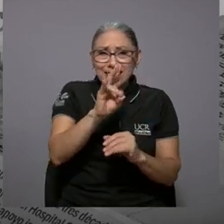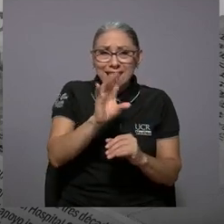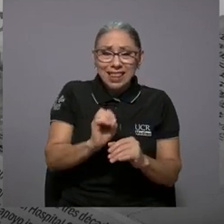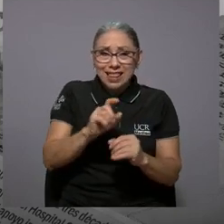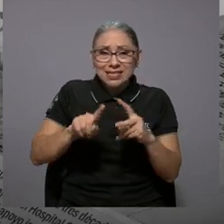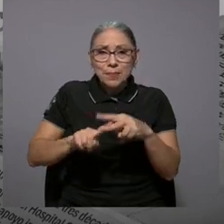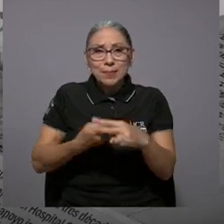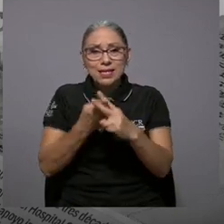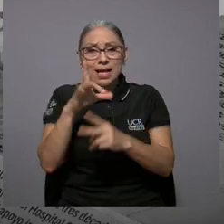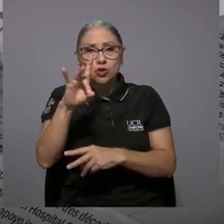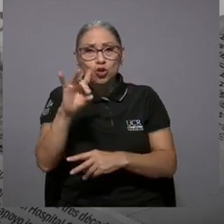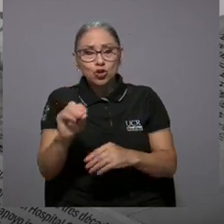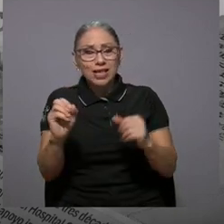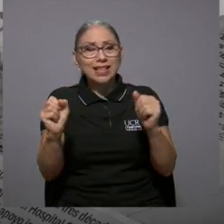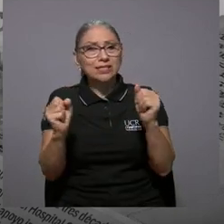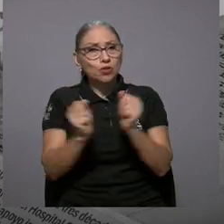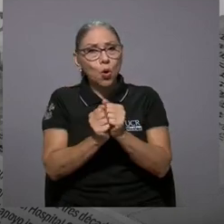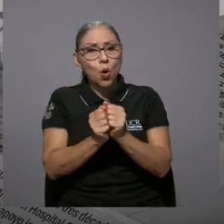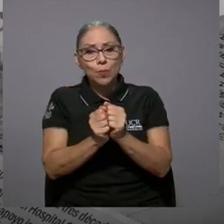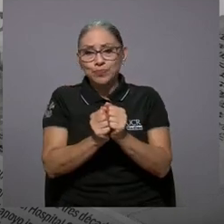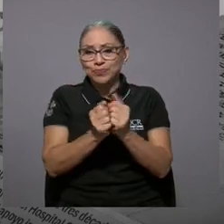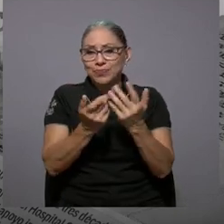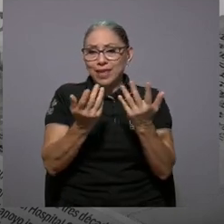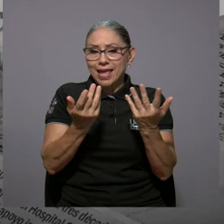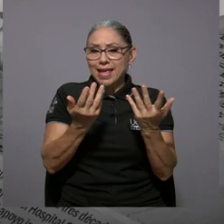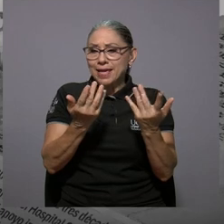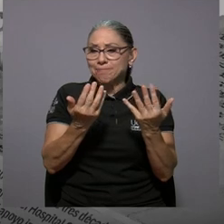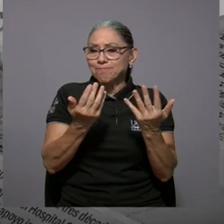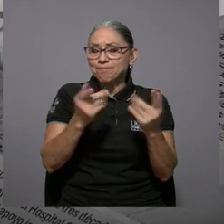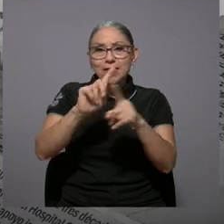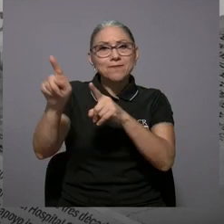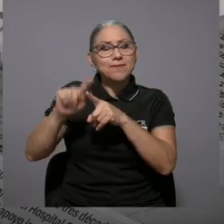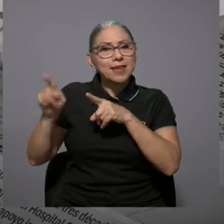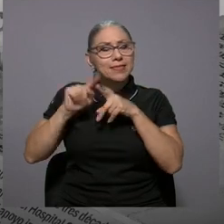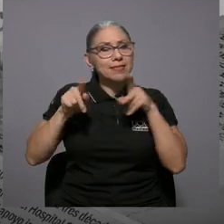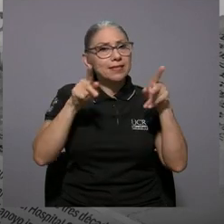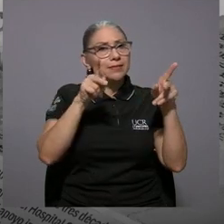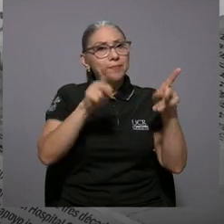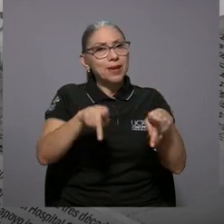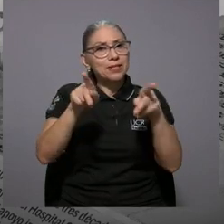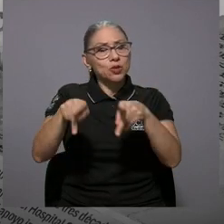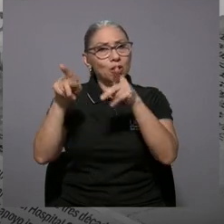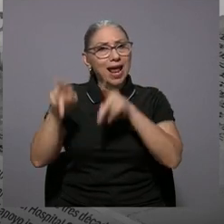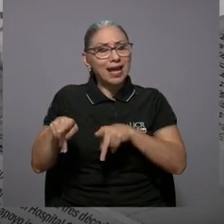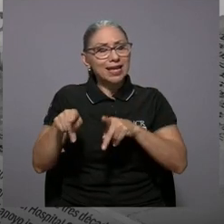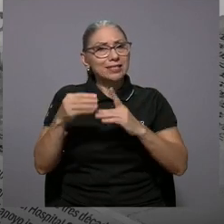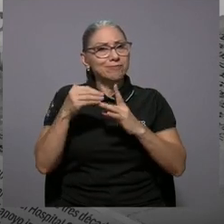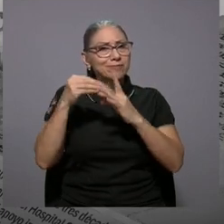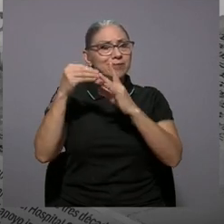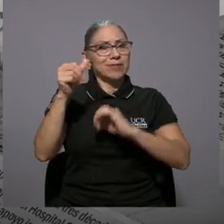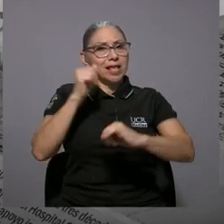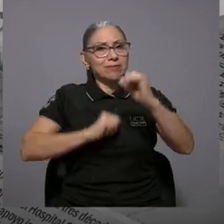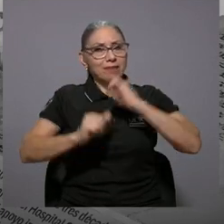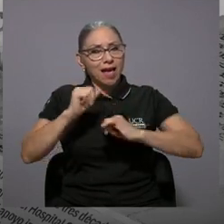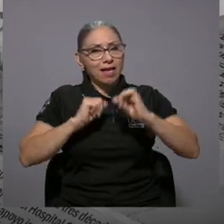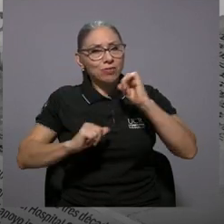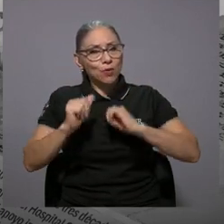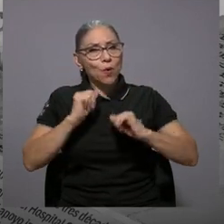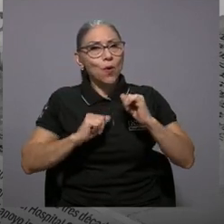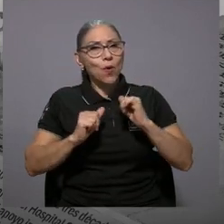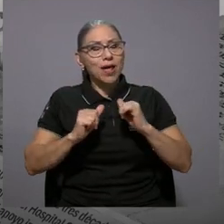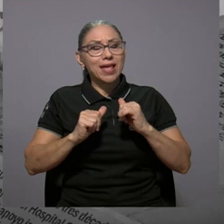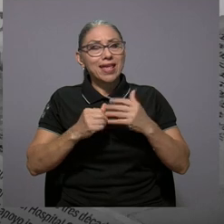que termina a final de los 70 y empieza a los 80, con la llegada de una serie de personajes